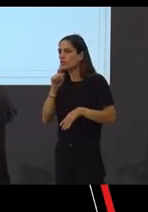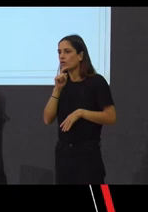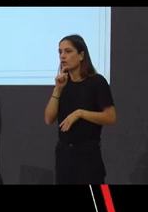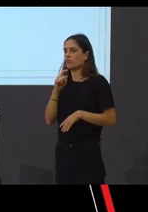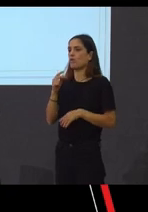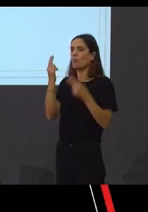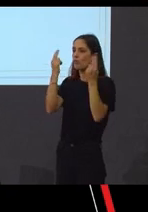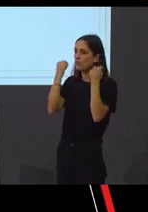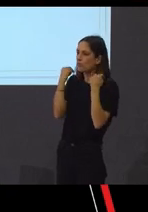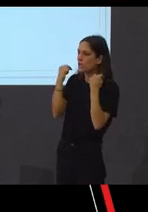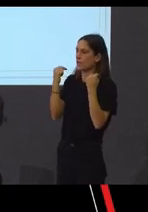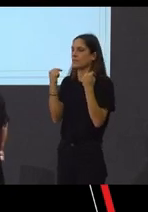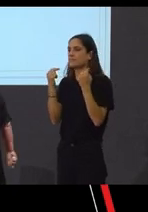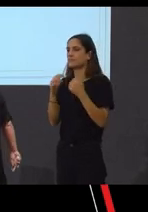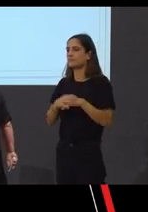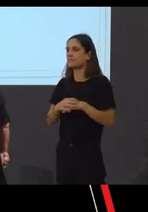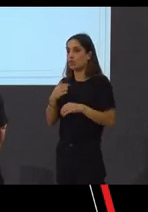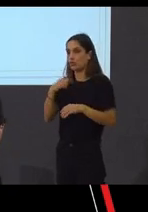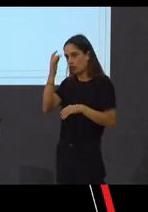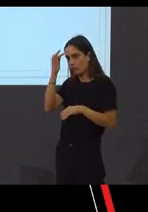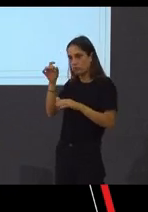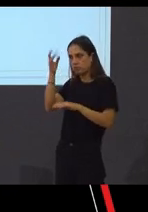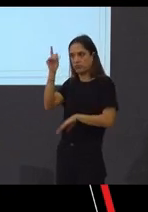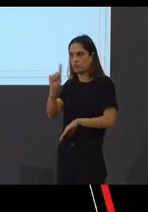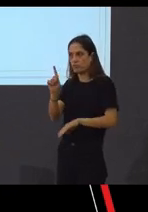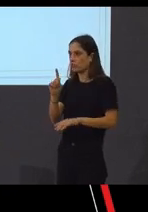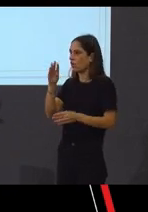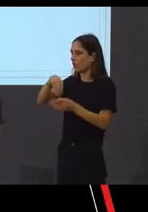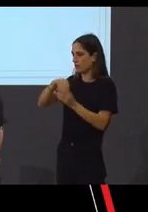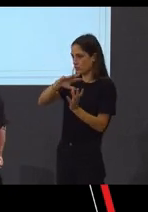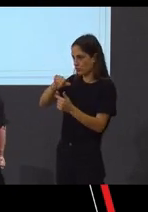esforzada, isto non o invento eu, está no nodo, seguro que algún vos sona